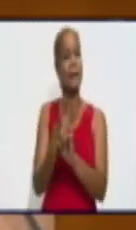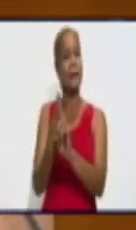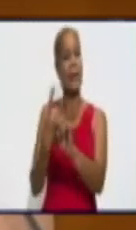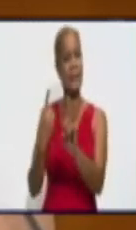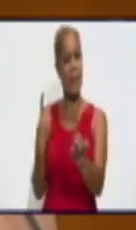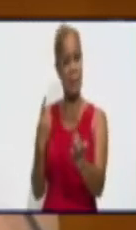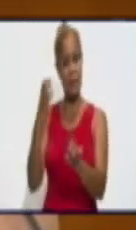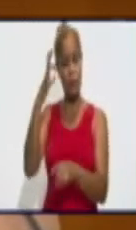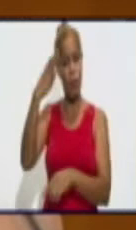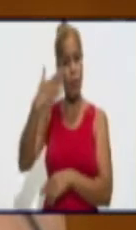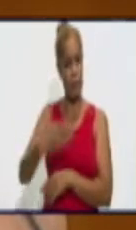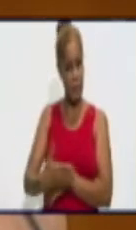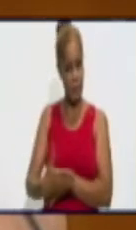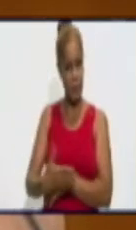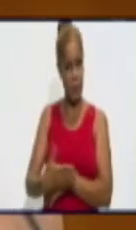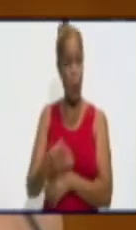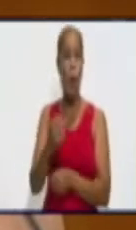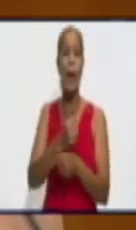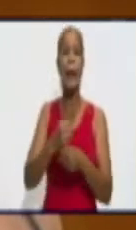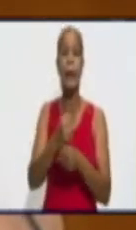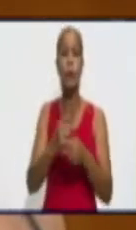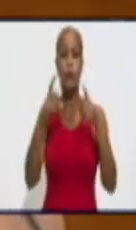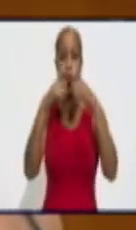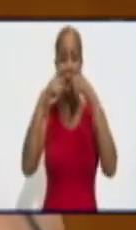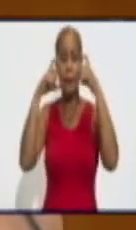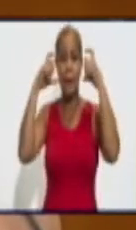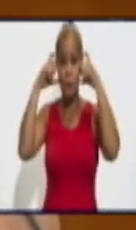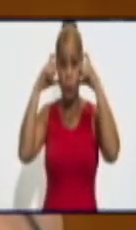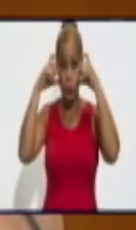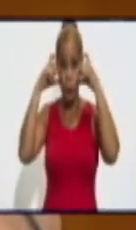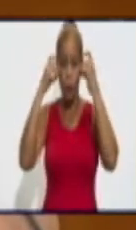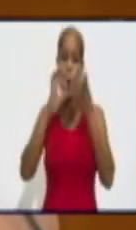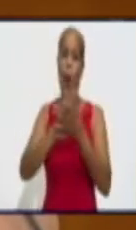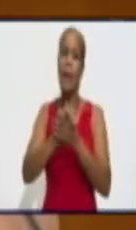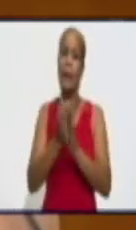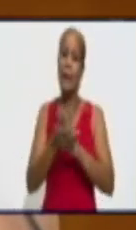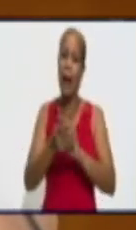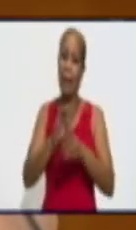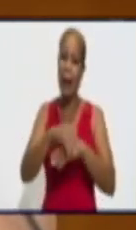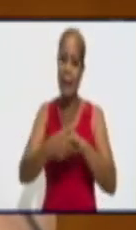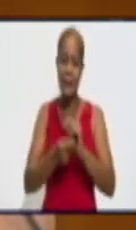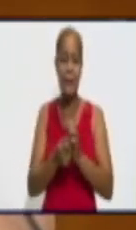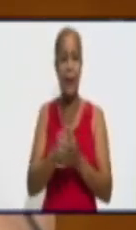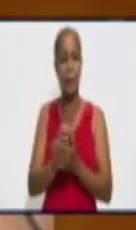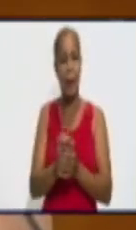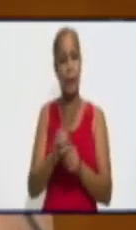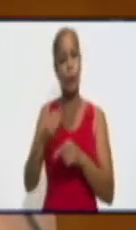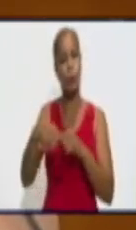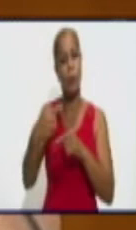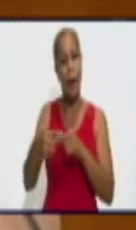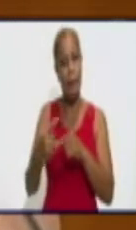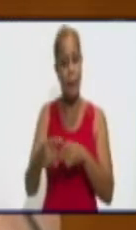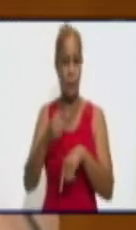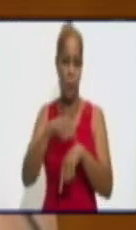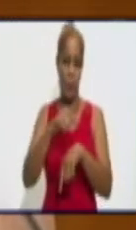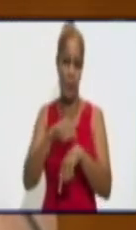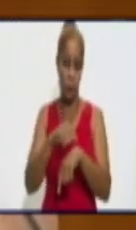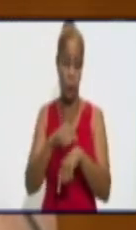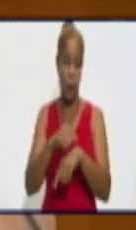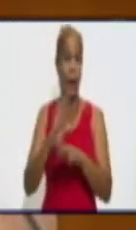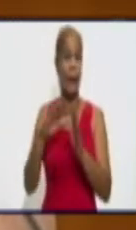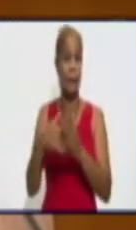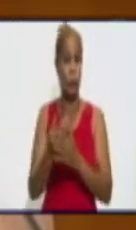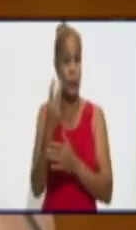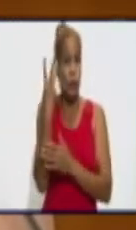físico, uso del nasobuco y lavado frecuente de las manos y de las superficies. Estos son los